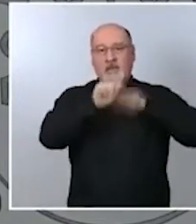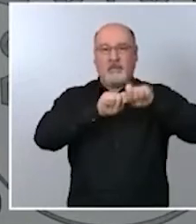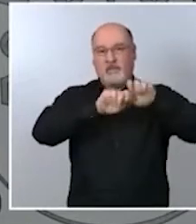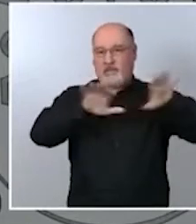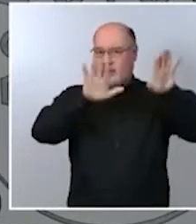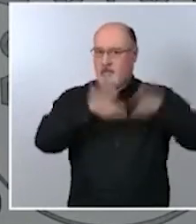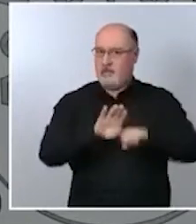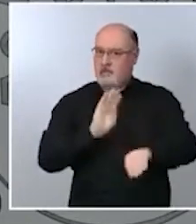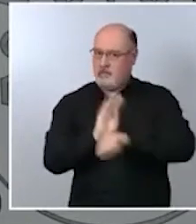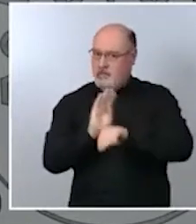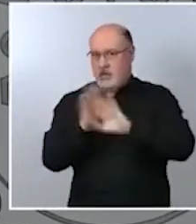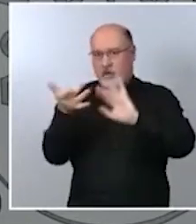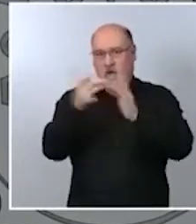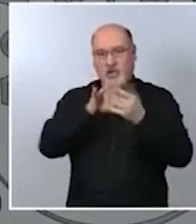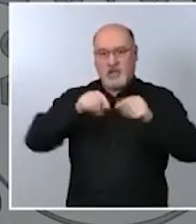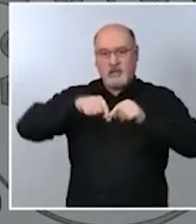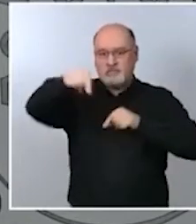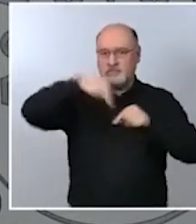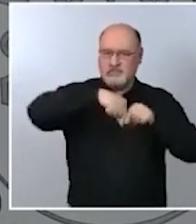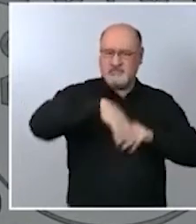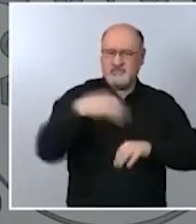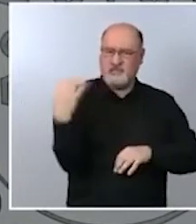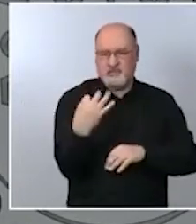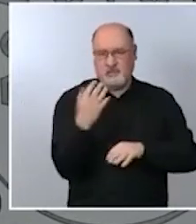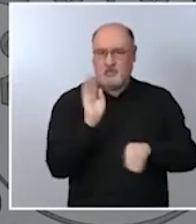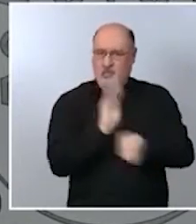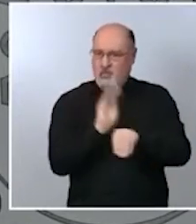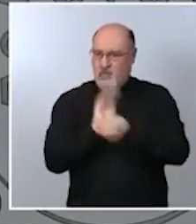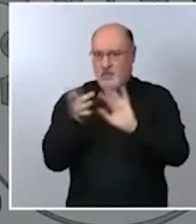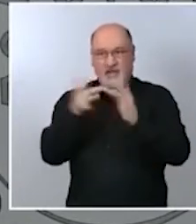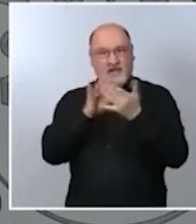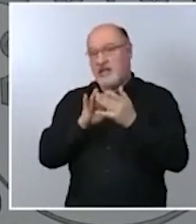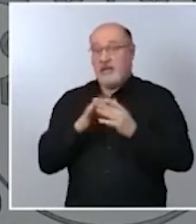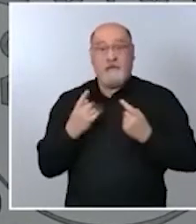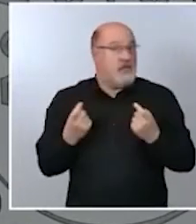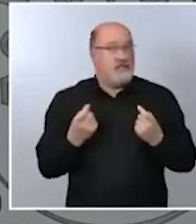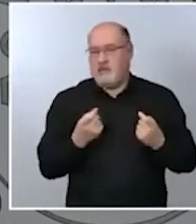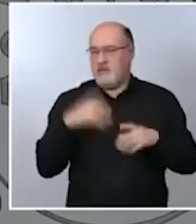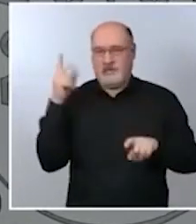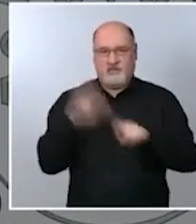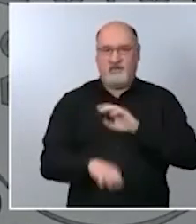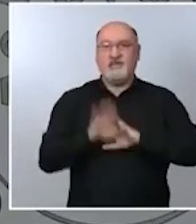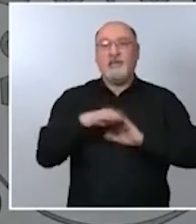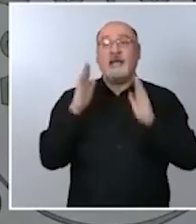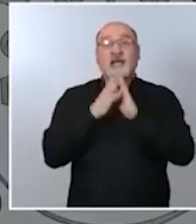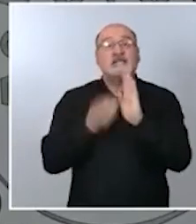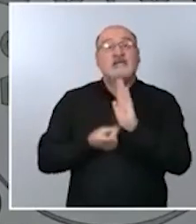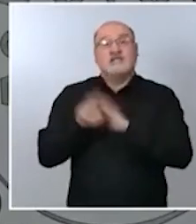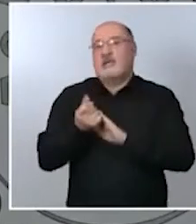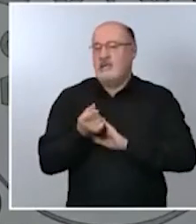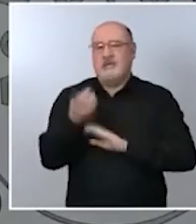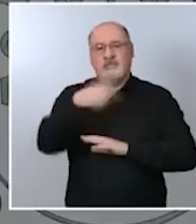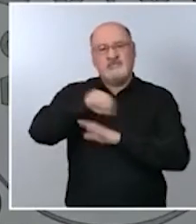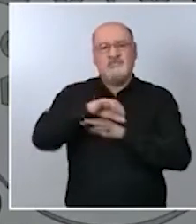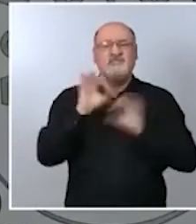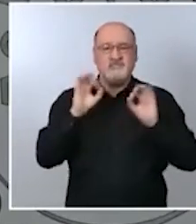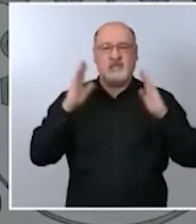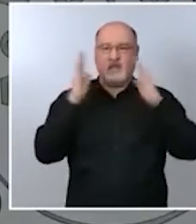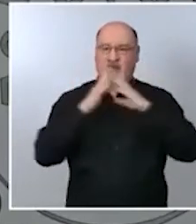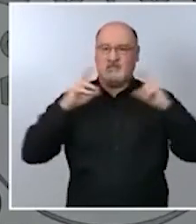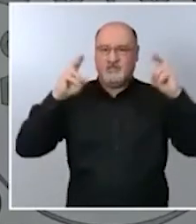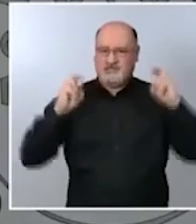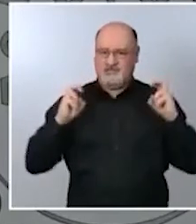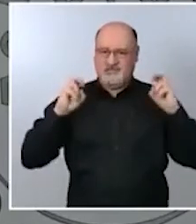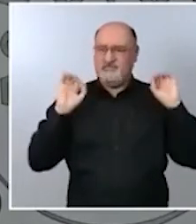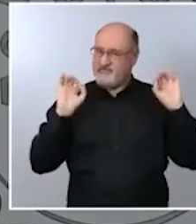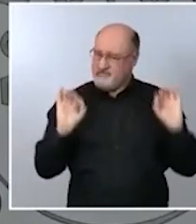los contactos que no sean imprescindibles y por tanto también la salida de los domicilios que así no lo sean hagamos lo